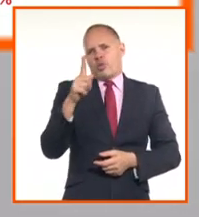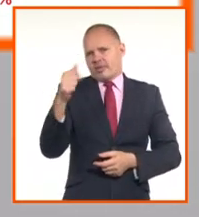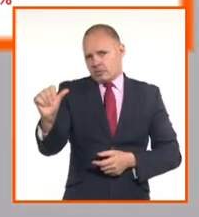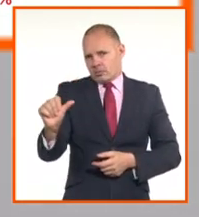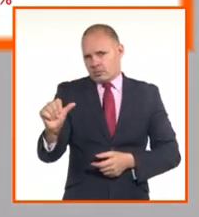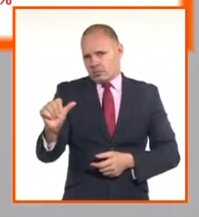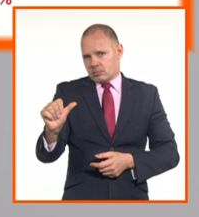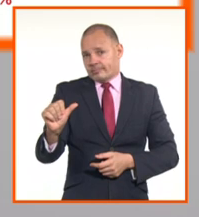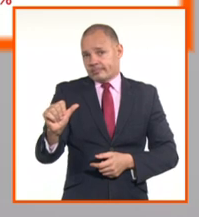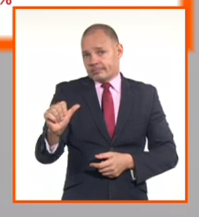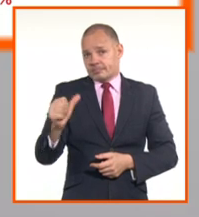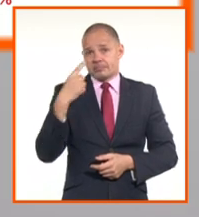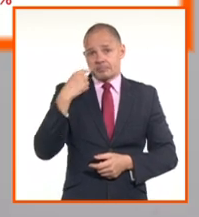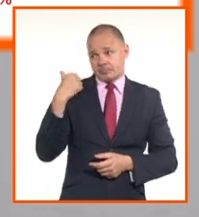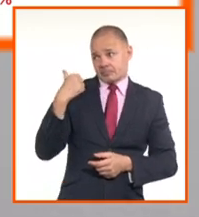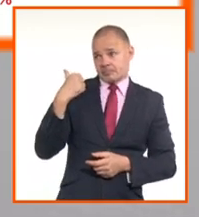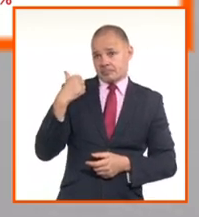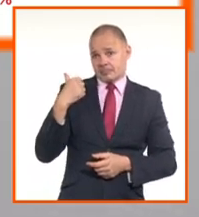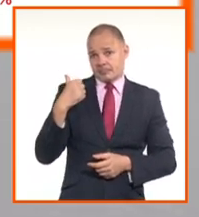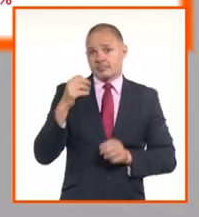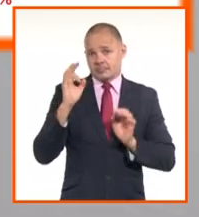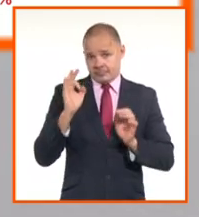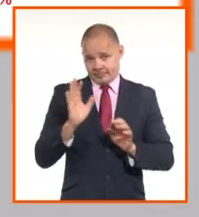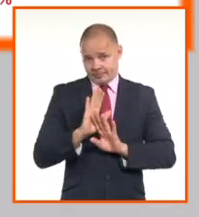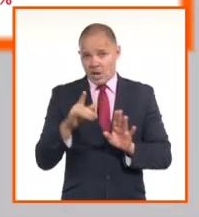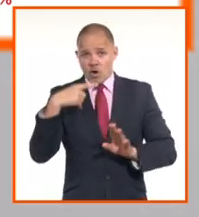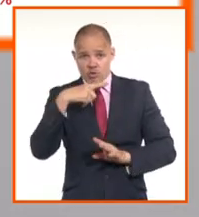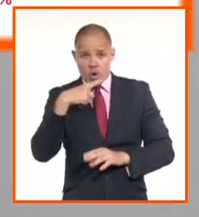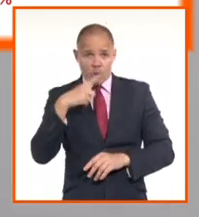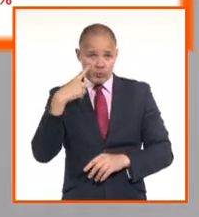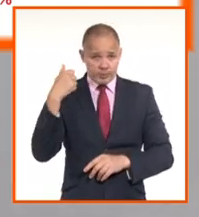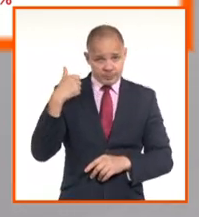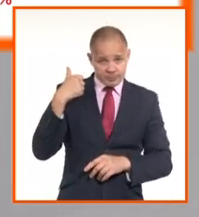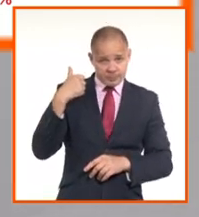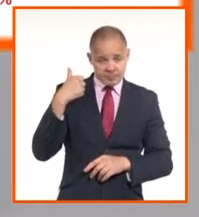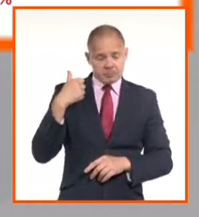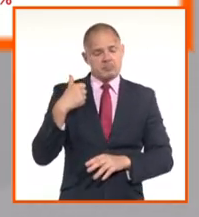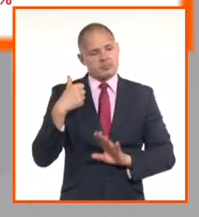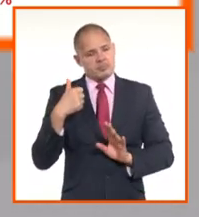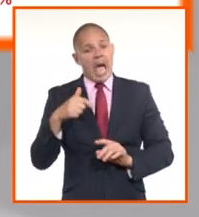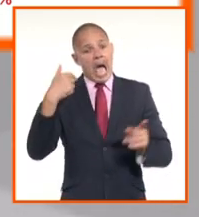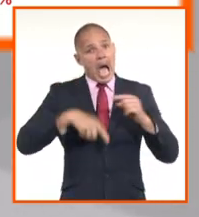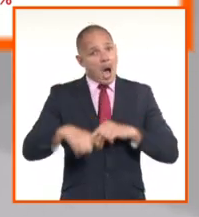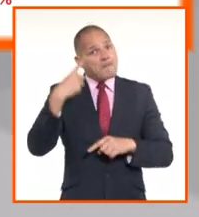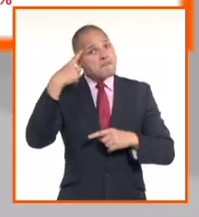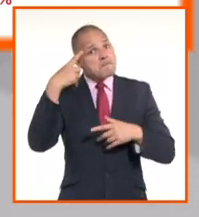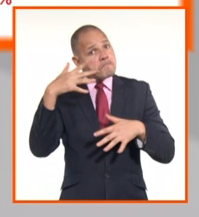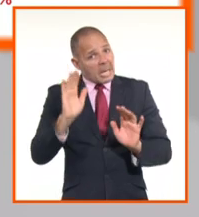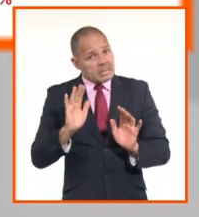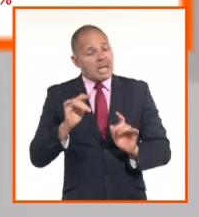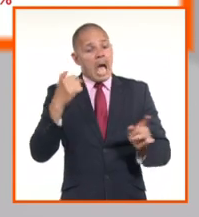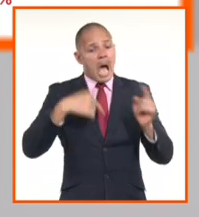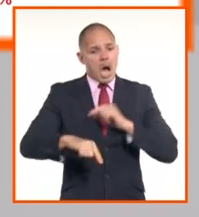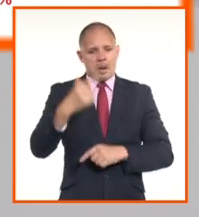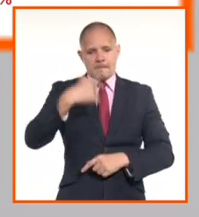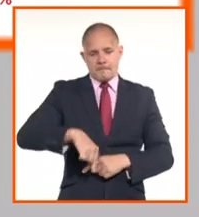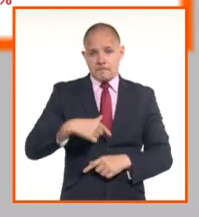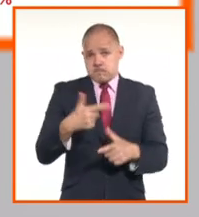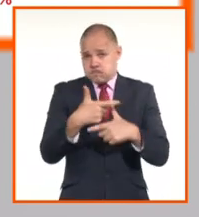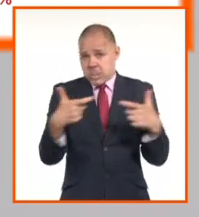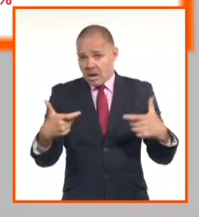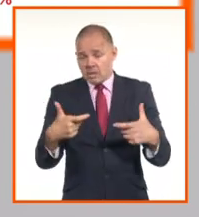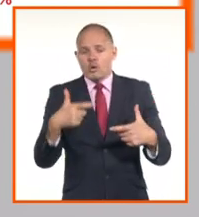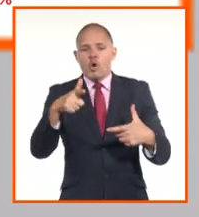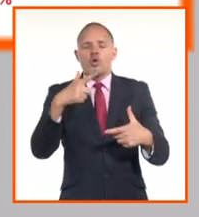Que esos mares comerciales van a estimular más a los que hagan las transacciones a través de operaciones electrónicas y no con